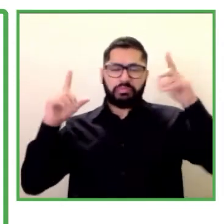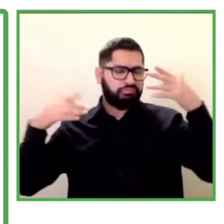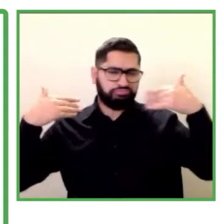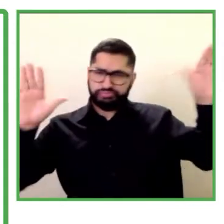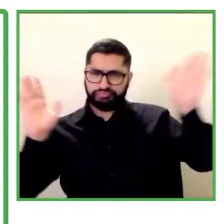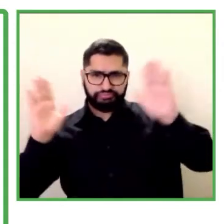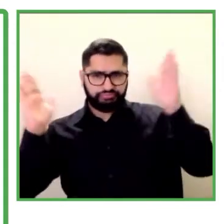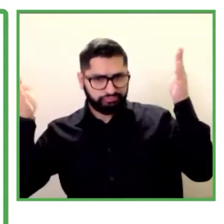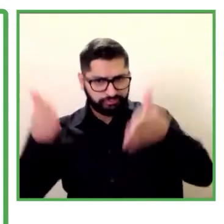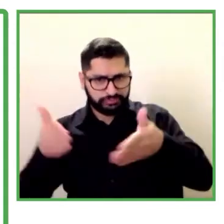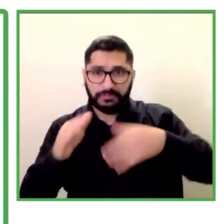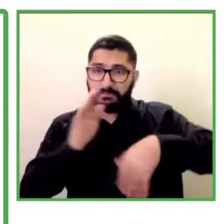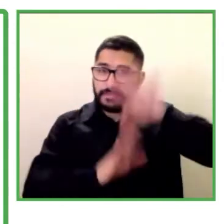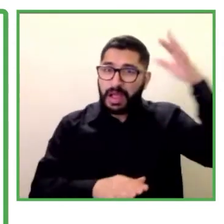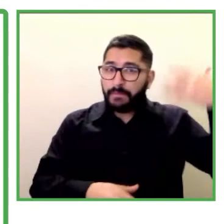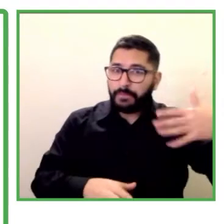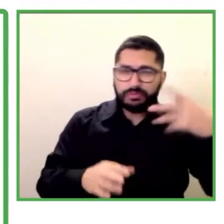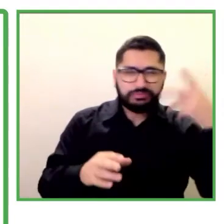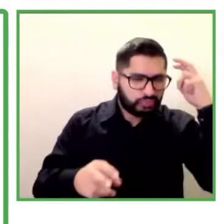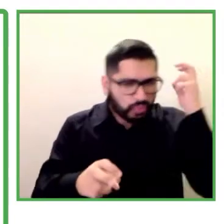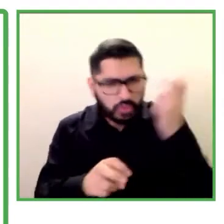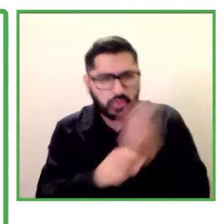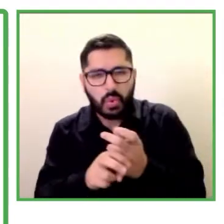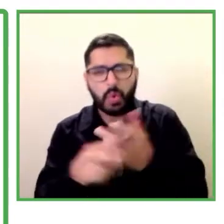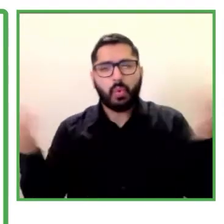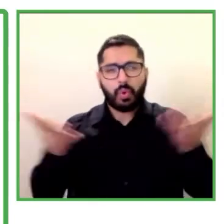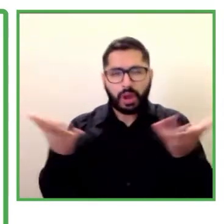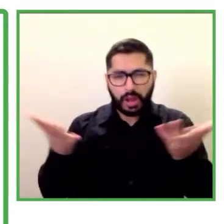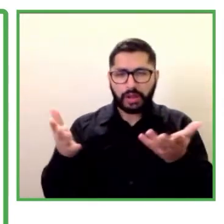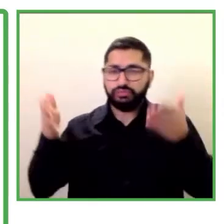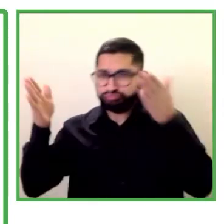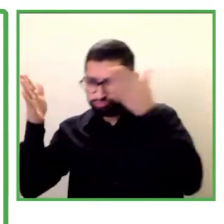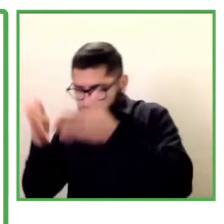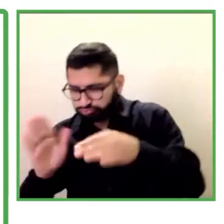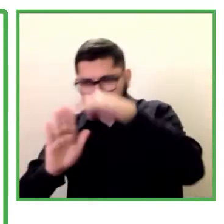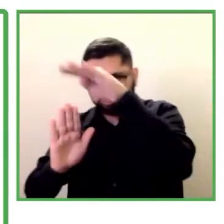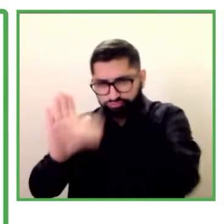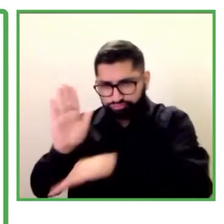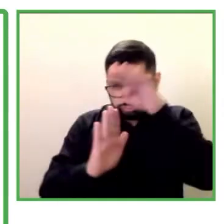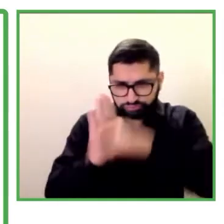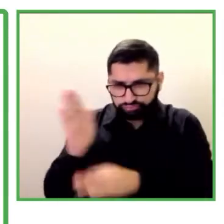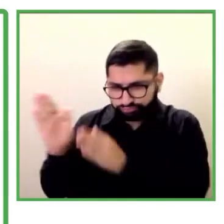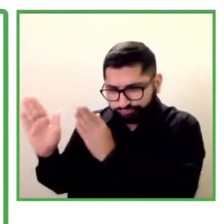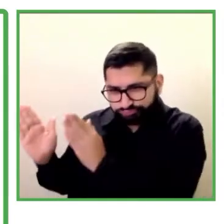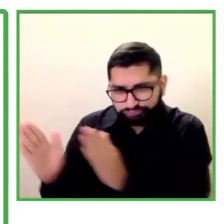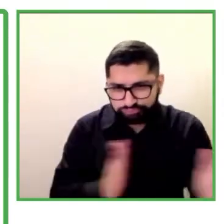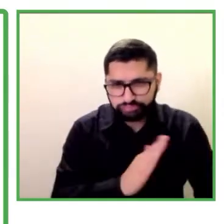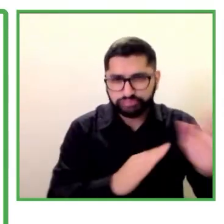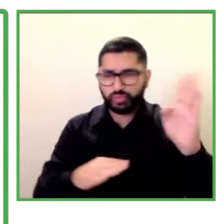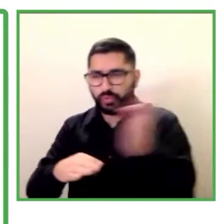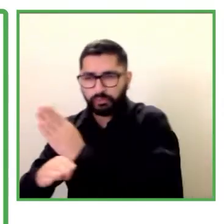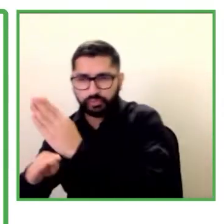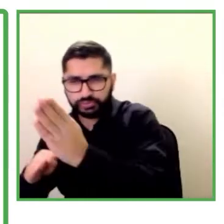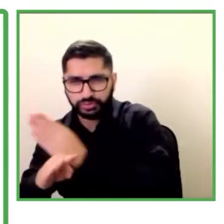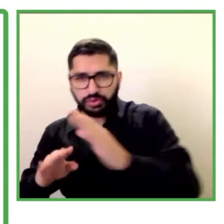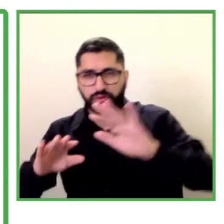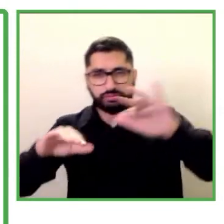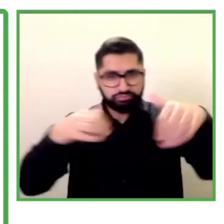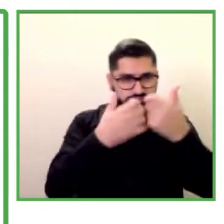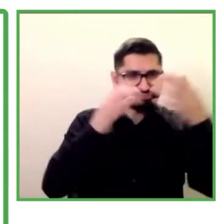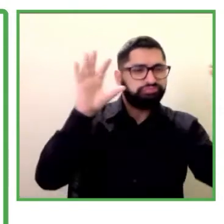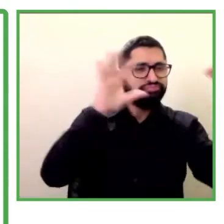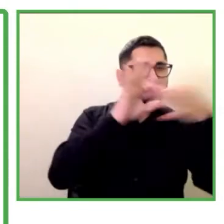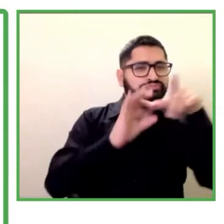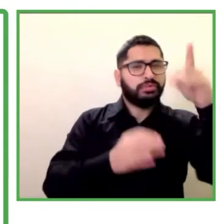organizar las agendas de todas estas empresas distintas pero eso la solución de esto es el tiempo los